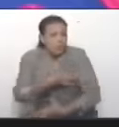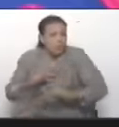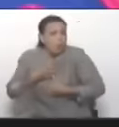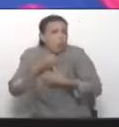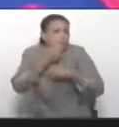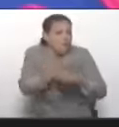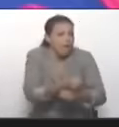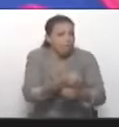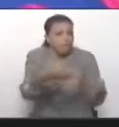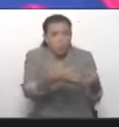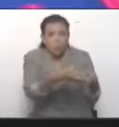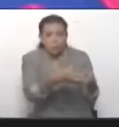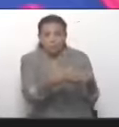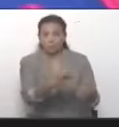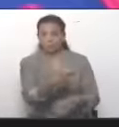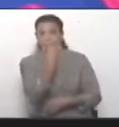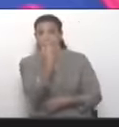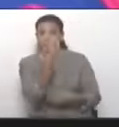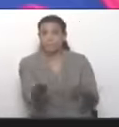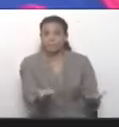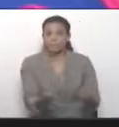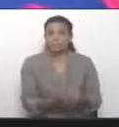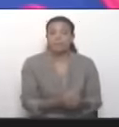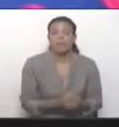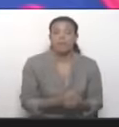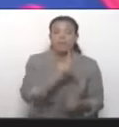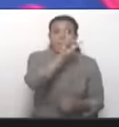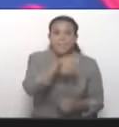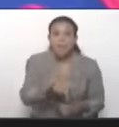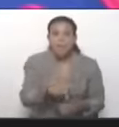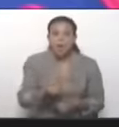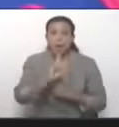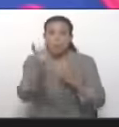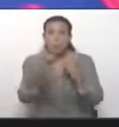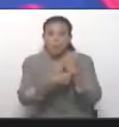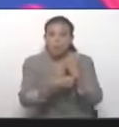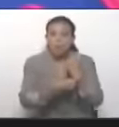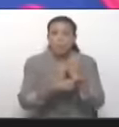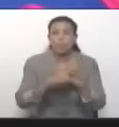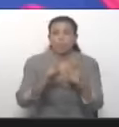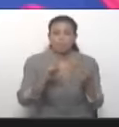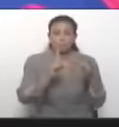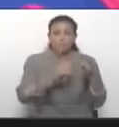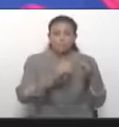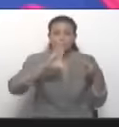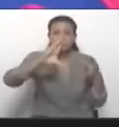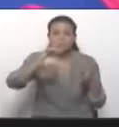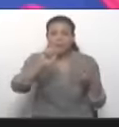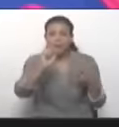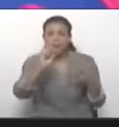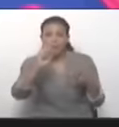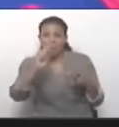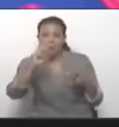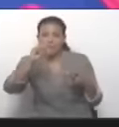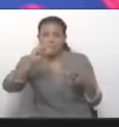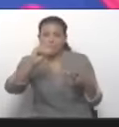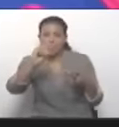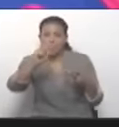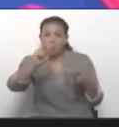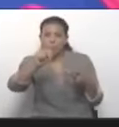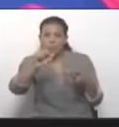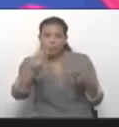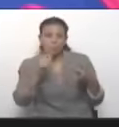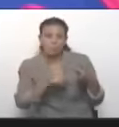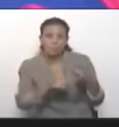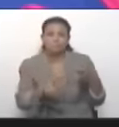siempre hemos dicho la verdad. Frente a Carmona Estanga. Frente a Guaidó. Frente a todo este grupo. Sencillamente que